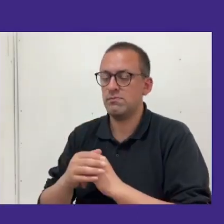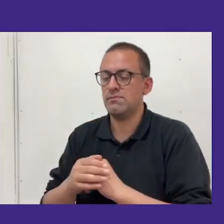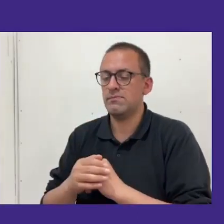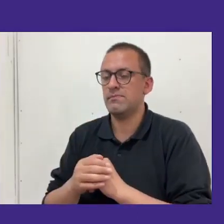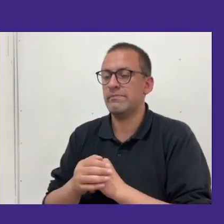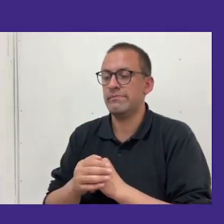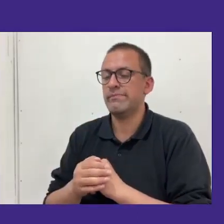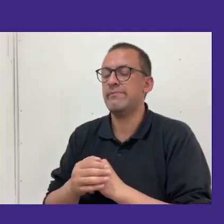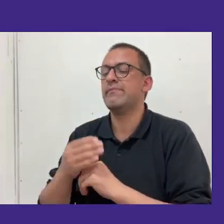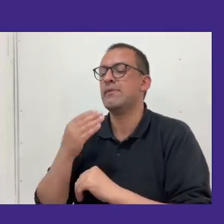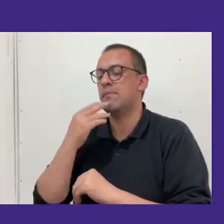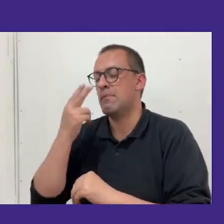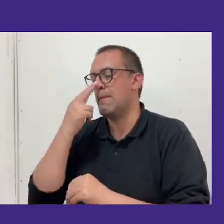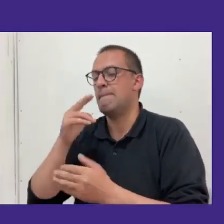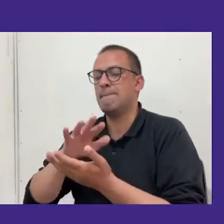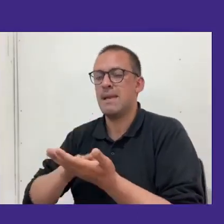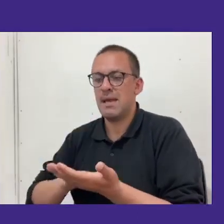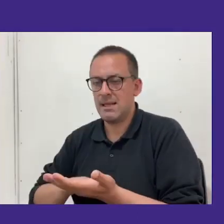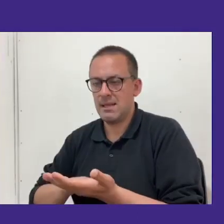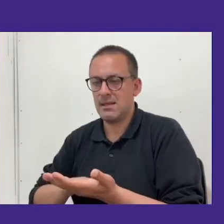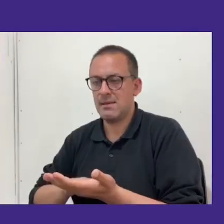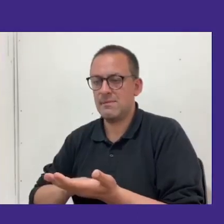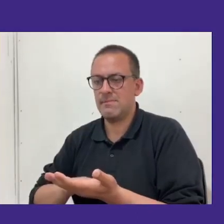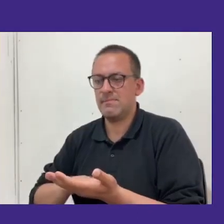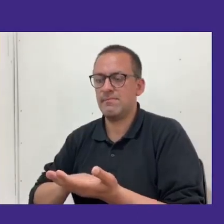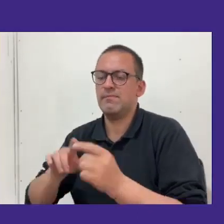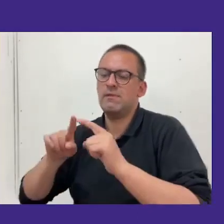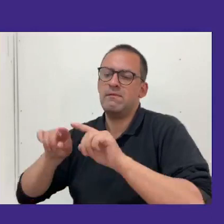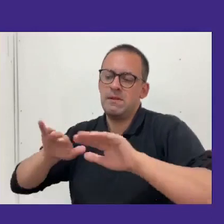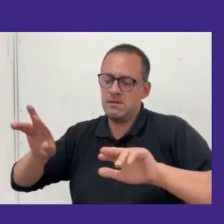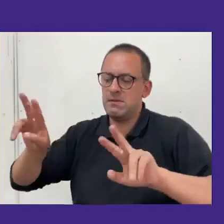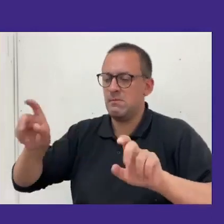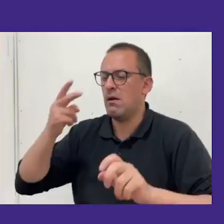el tema de braille, que es una situación diferente.